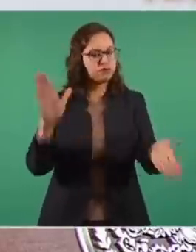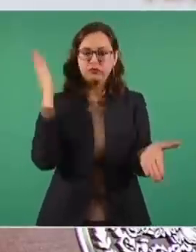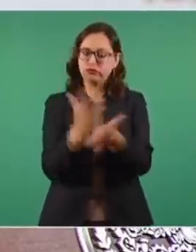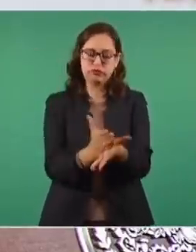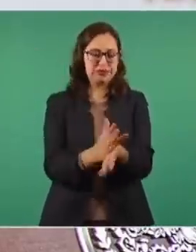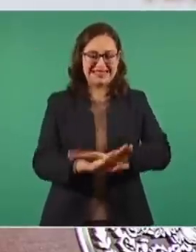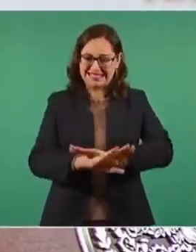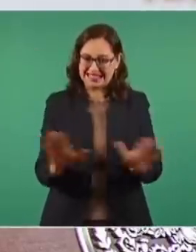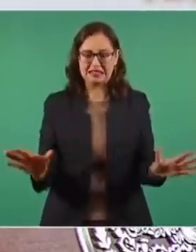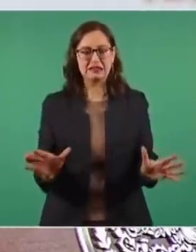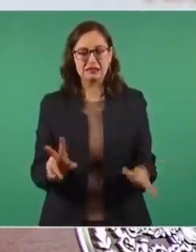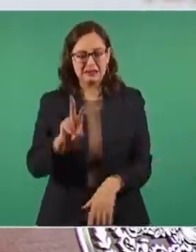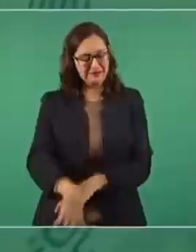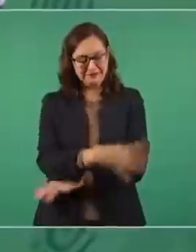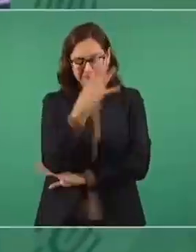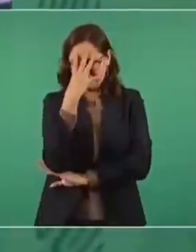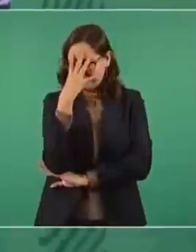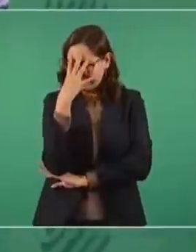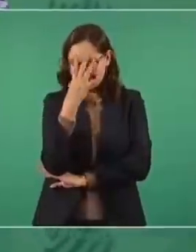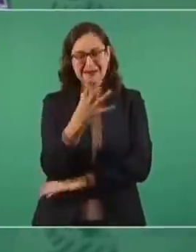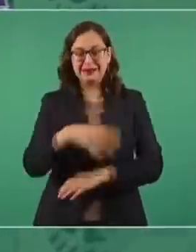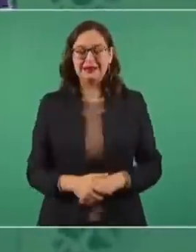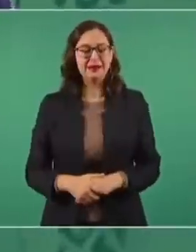Que es una vergüenza. México era de los países.